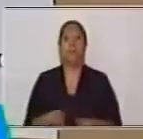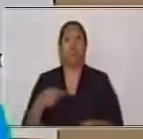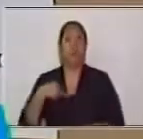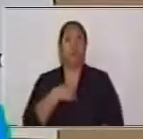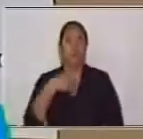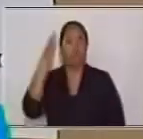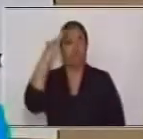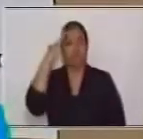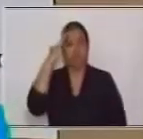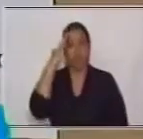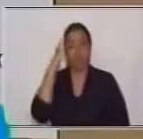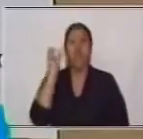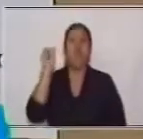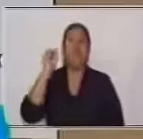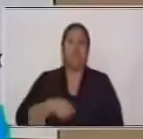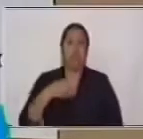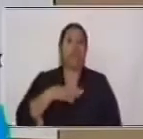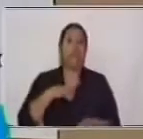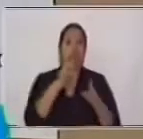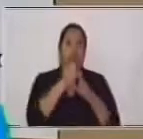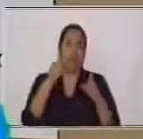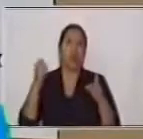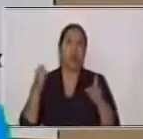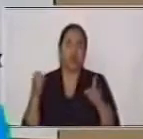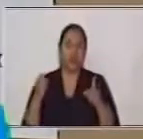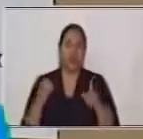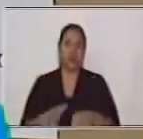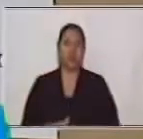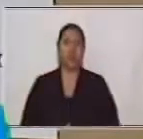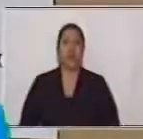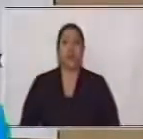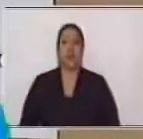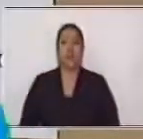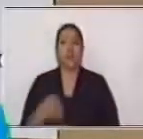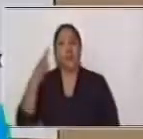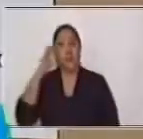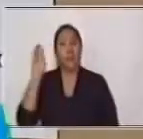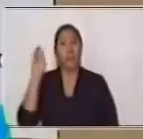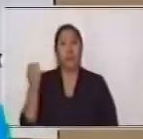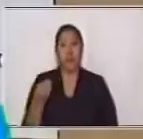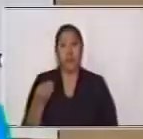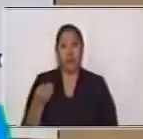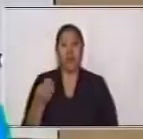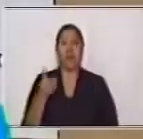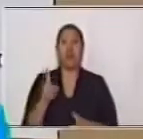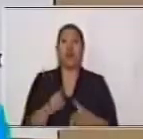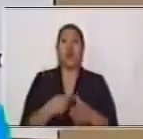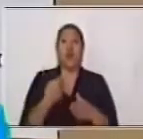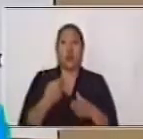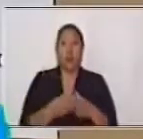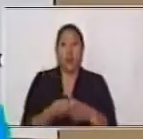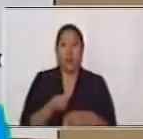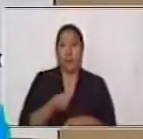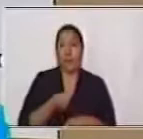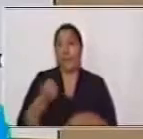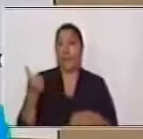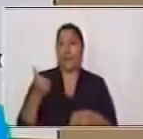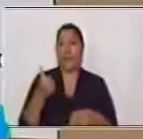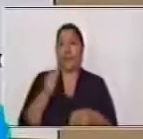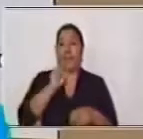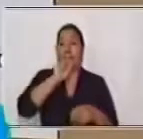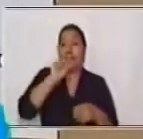subordinación en este tipo de oraciones? Porque al momento de quitar el signo o de querer sustituirlo,